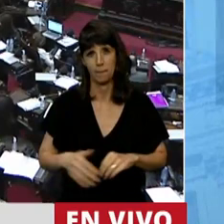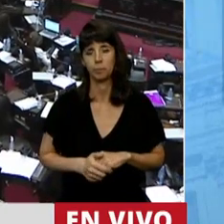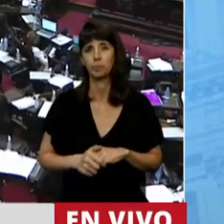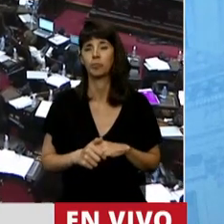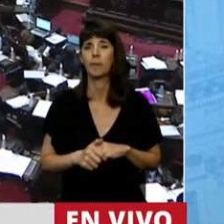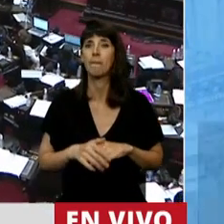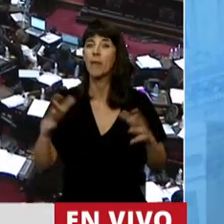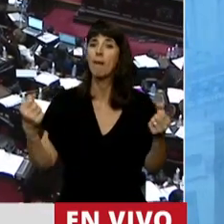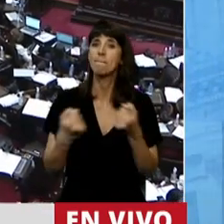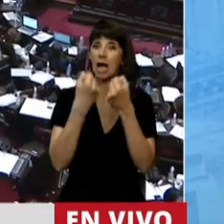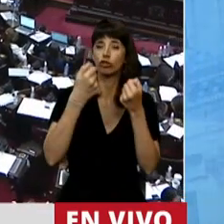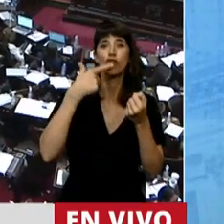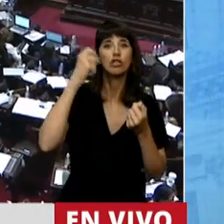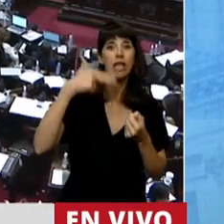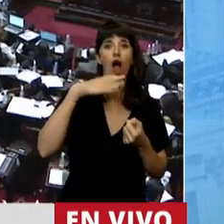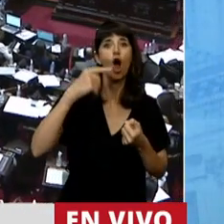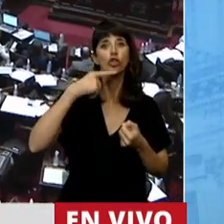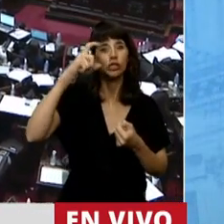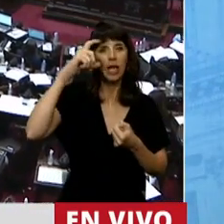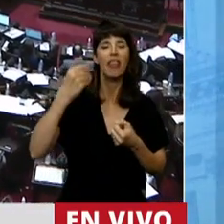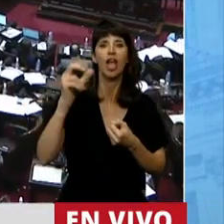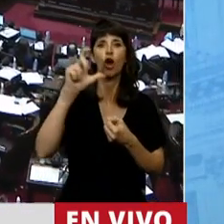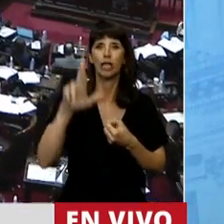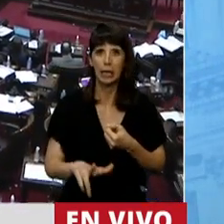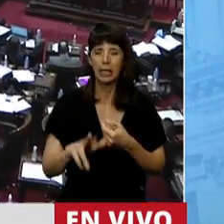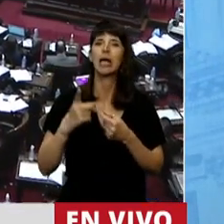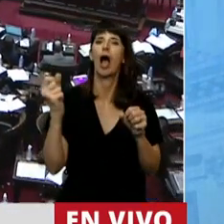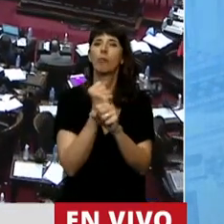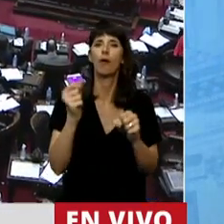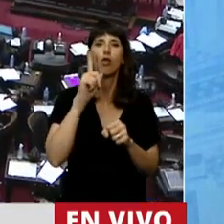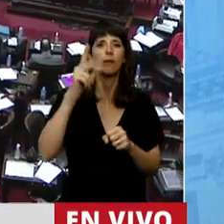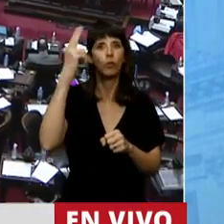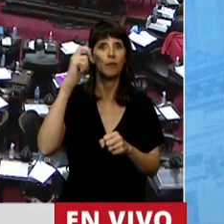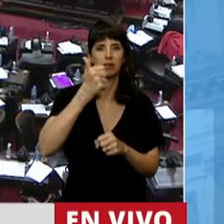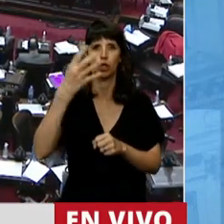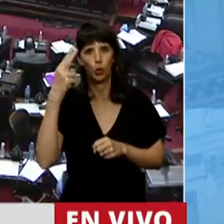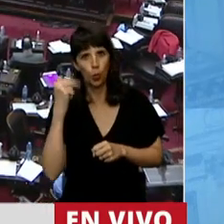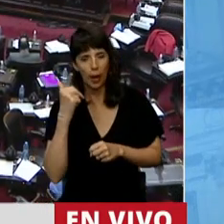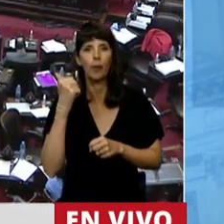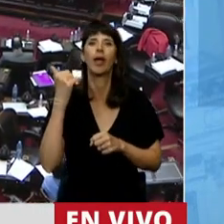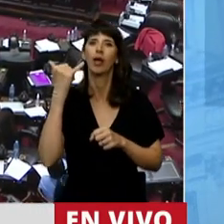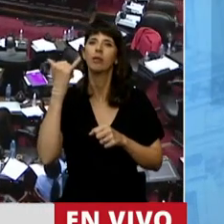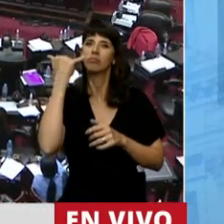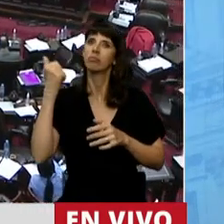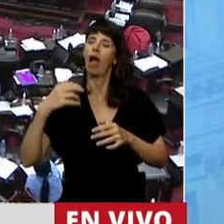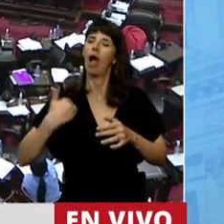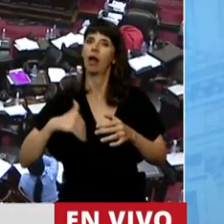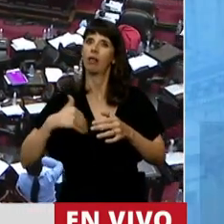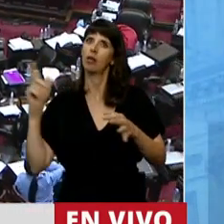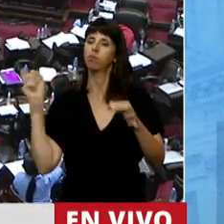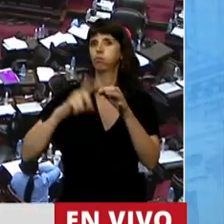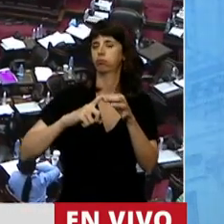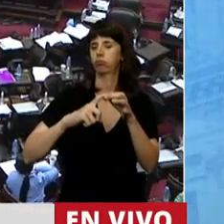El Pacto de San José de Costa Rica, aprobado en 1969 y ratificado por nuestro país en